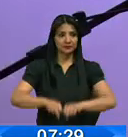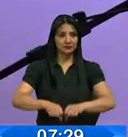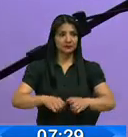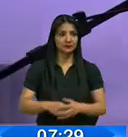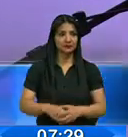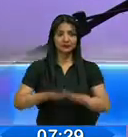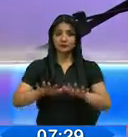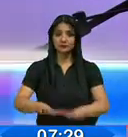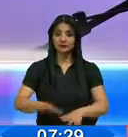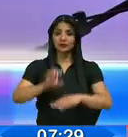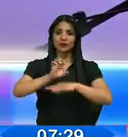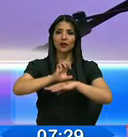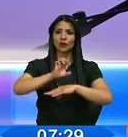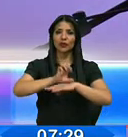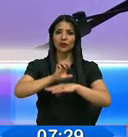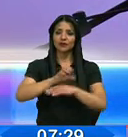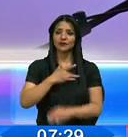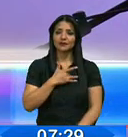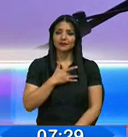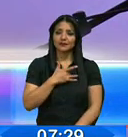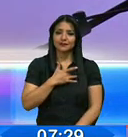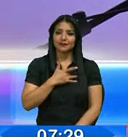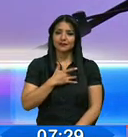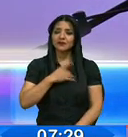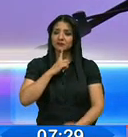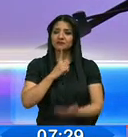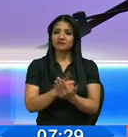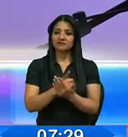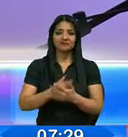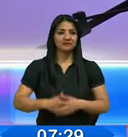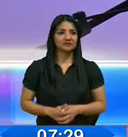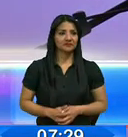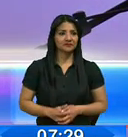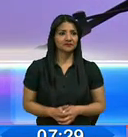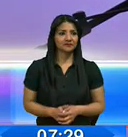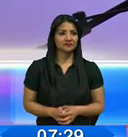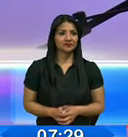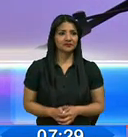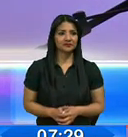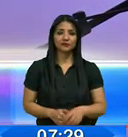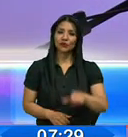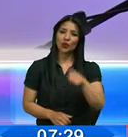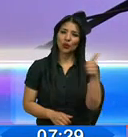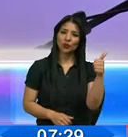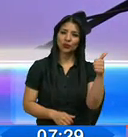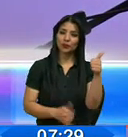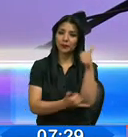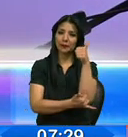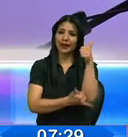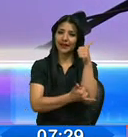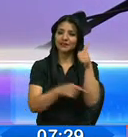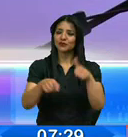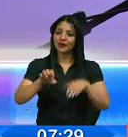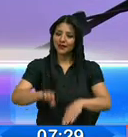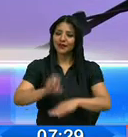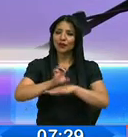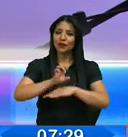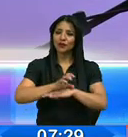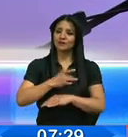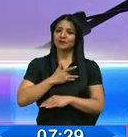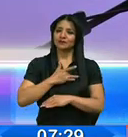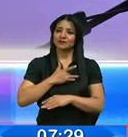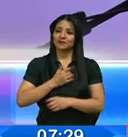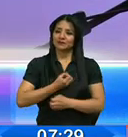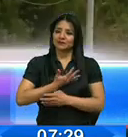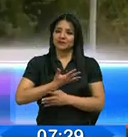país se lo siente. Yo creo que ninguno de nosotros puede negar que el Ecuador se siente, que el Ecuador se lo vive